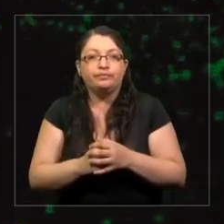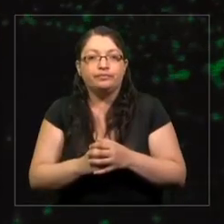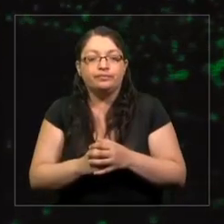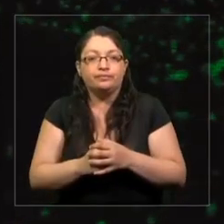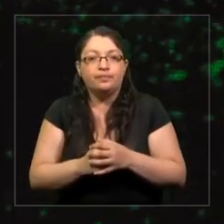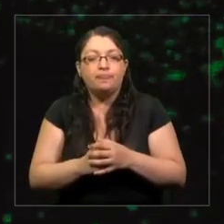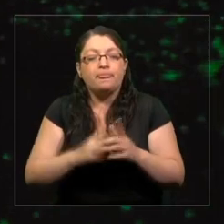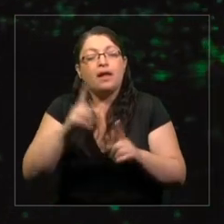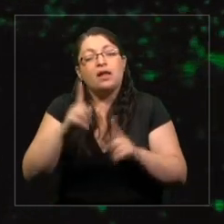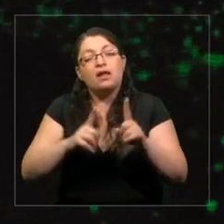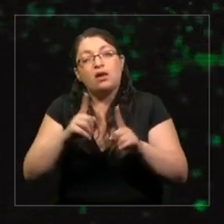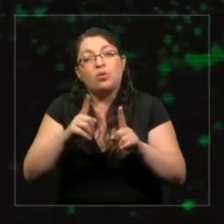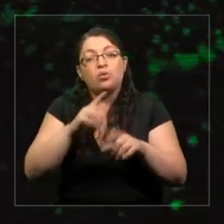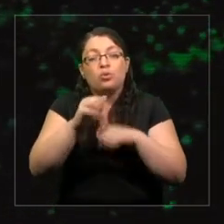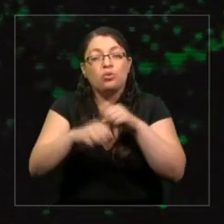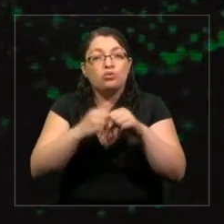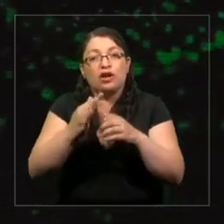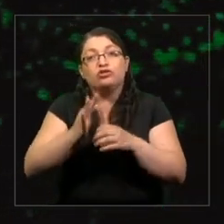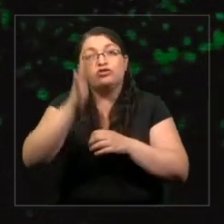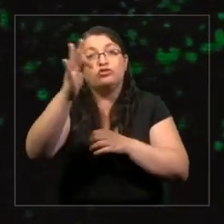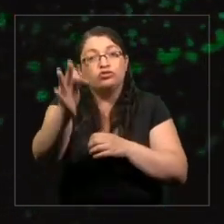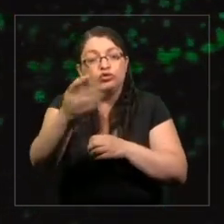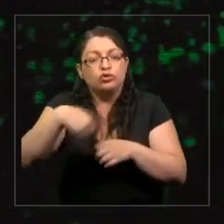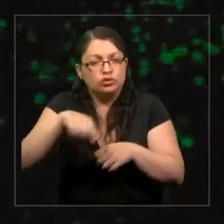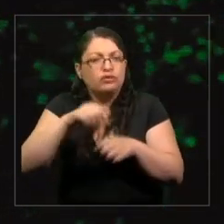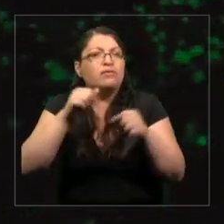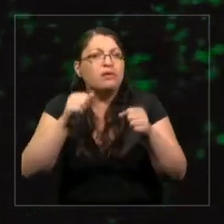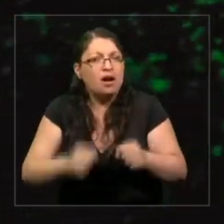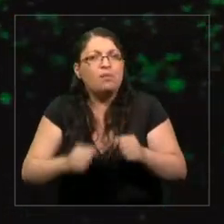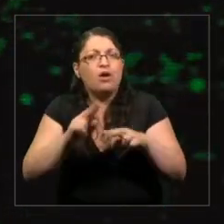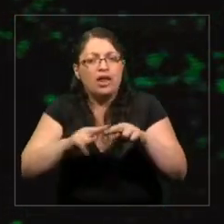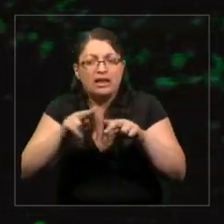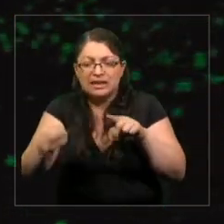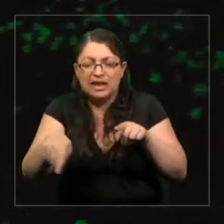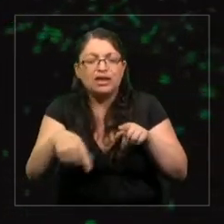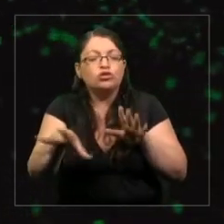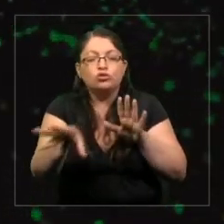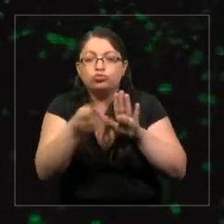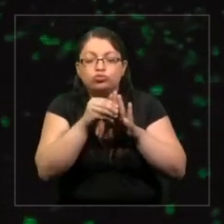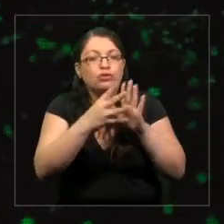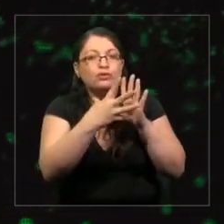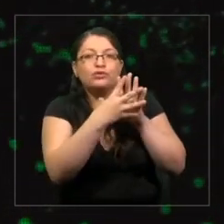una o dos décadas, podremos modelar esto de una manera más robusta.